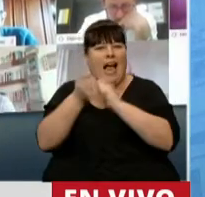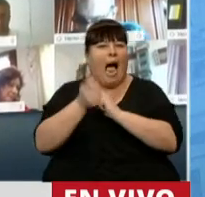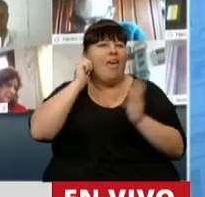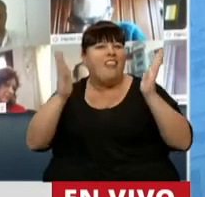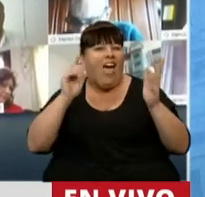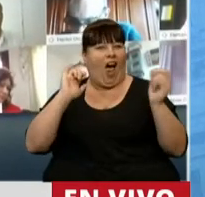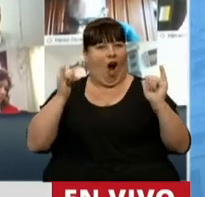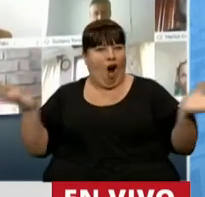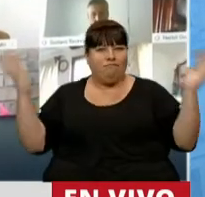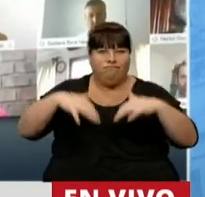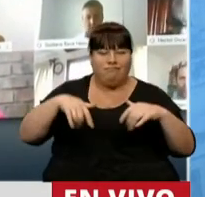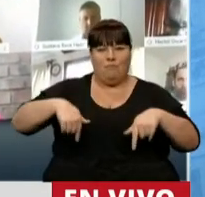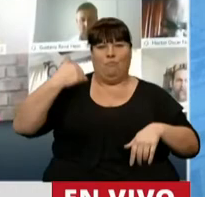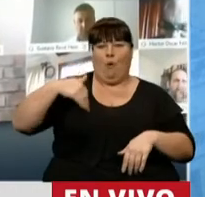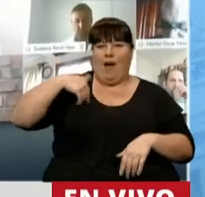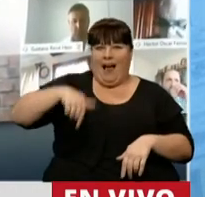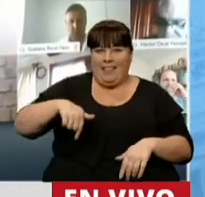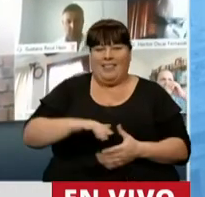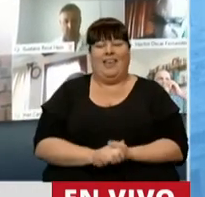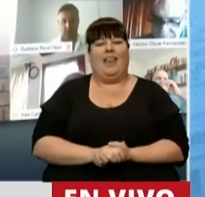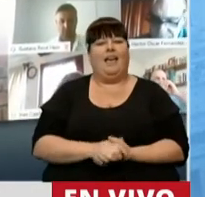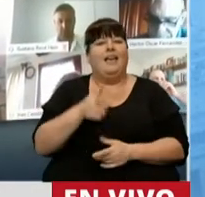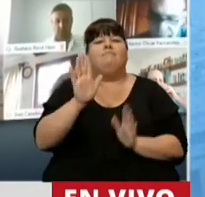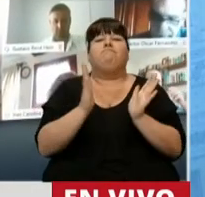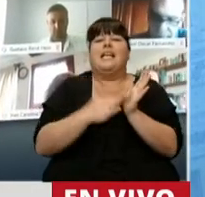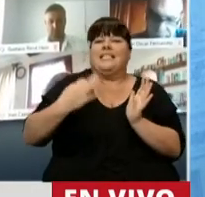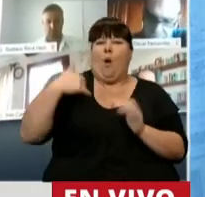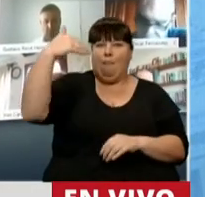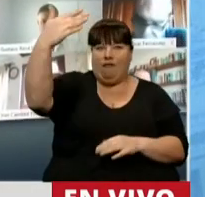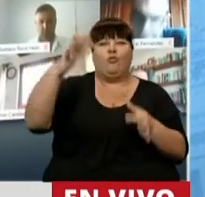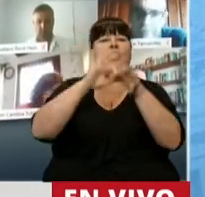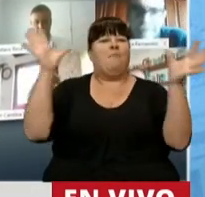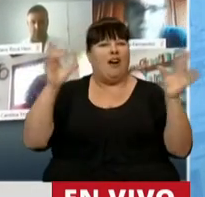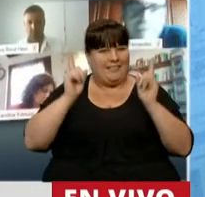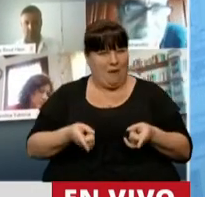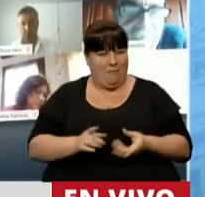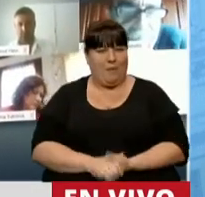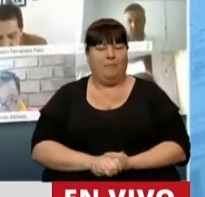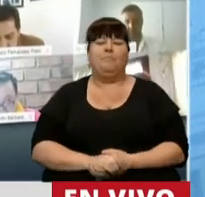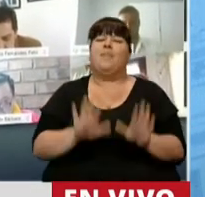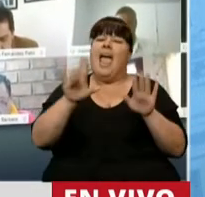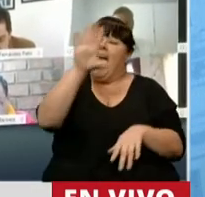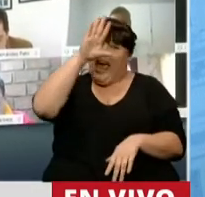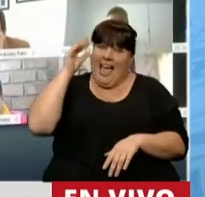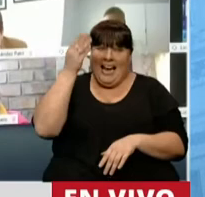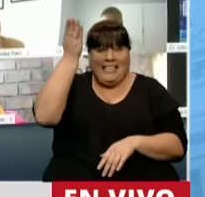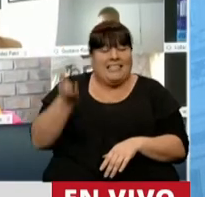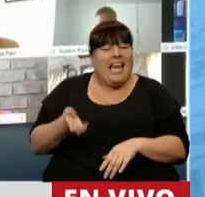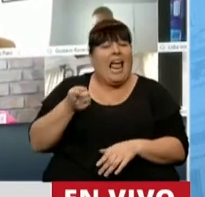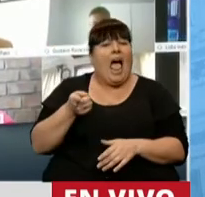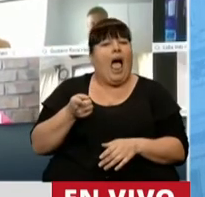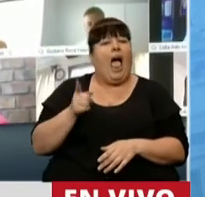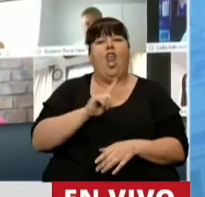generacional que estamos viviendo en la Argentina y que es garantía de la democracia. Miren, Cristina Fernández